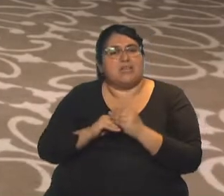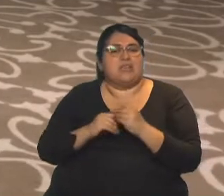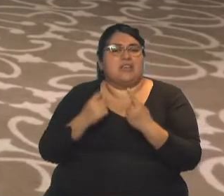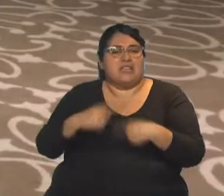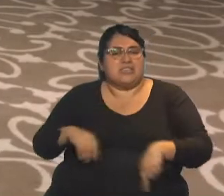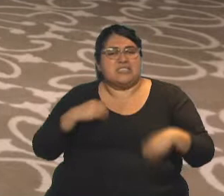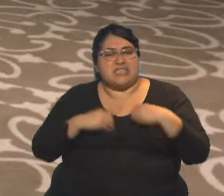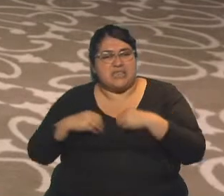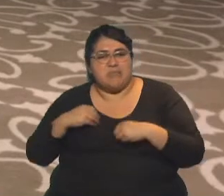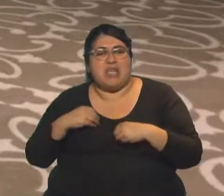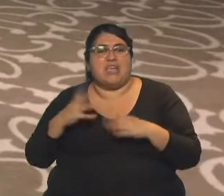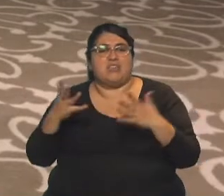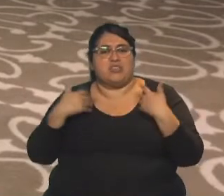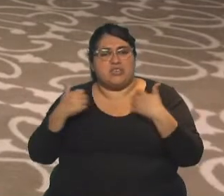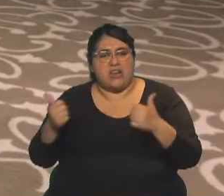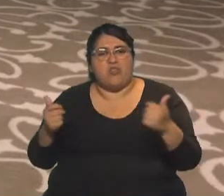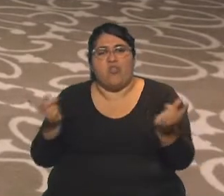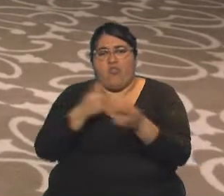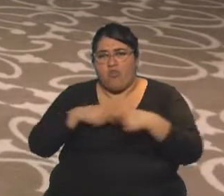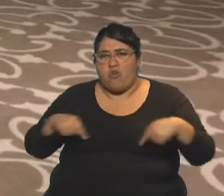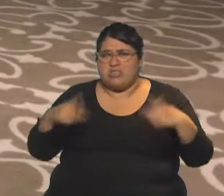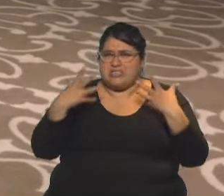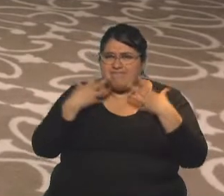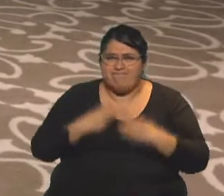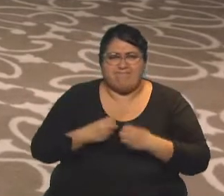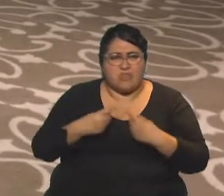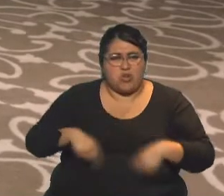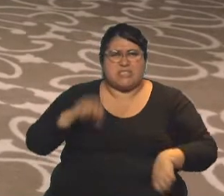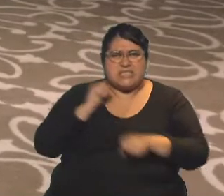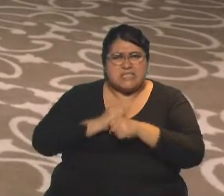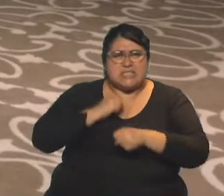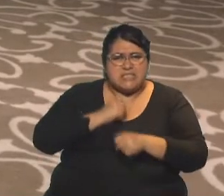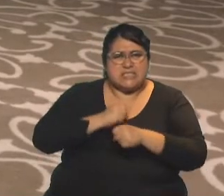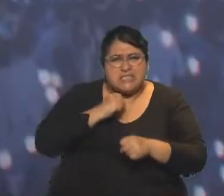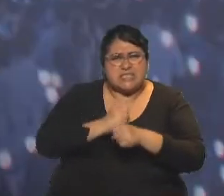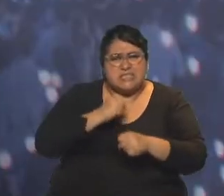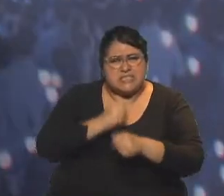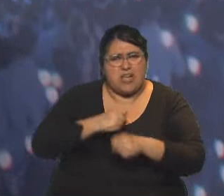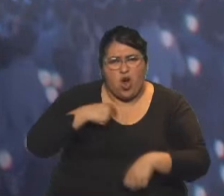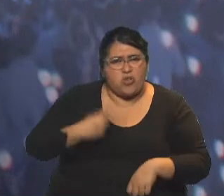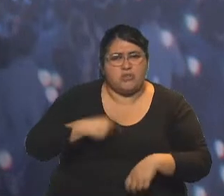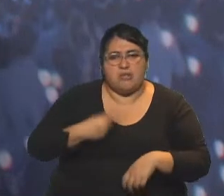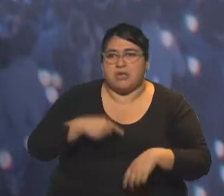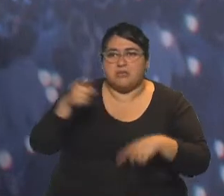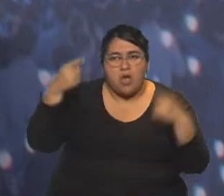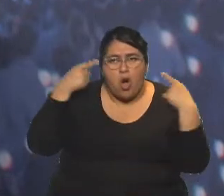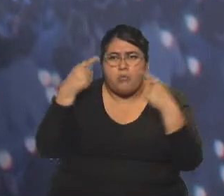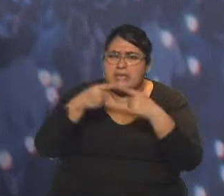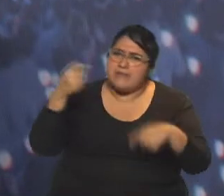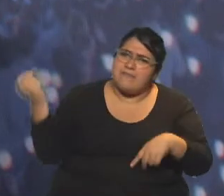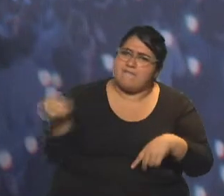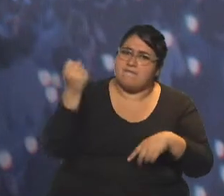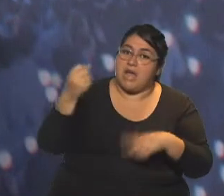su sentimiento, su salud y todo el estrés, ¿viste? Trabajar, trabajar, trabajar, trabajar. Y quiere cumplir su objetivo que es